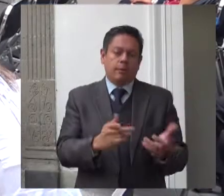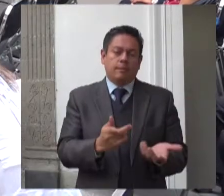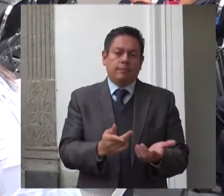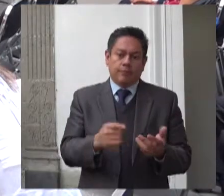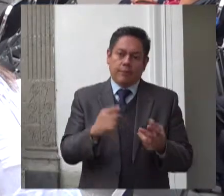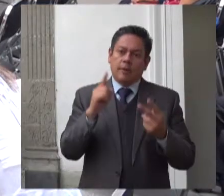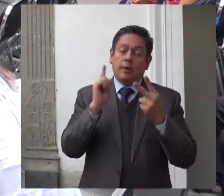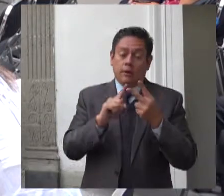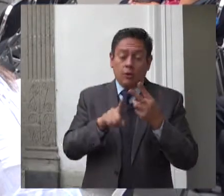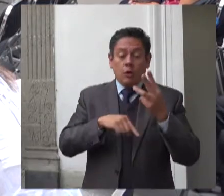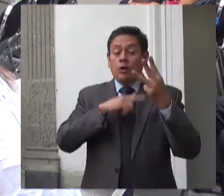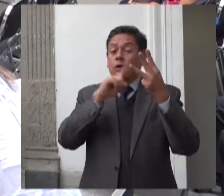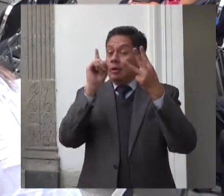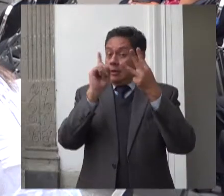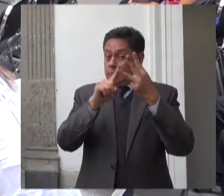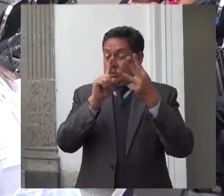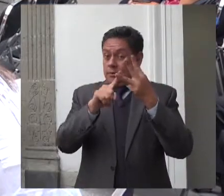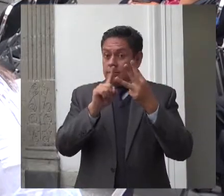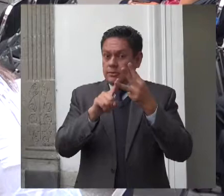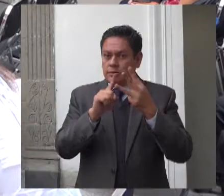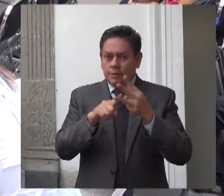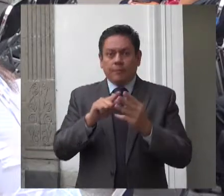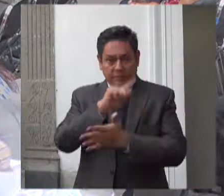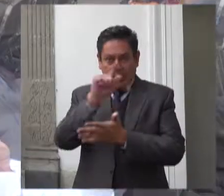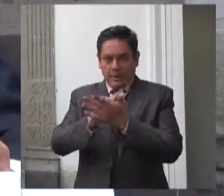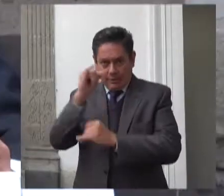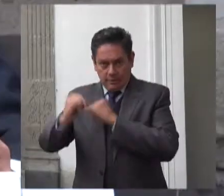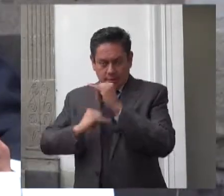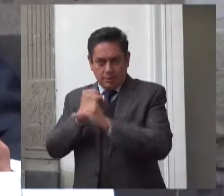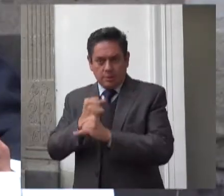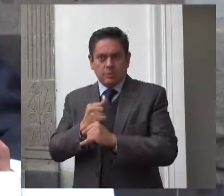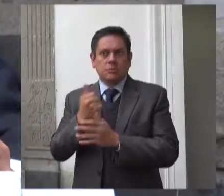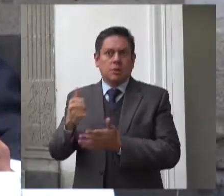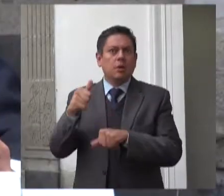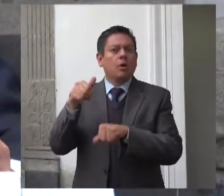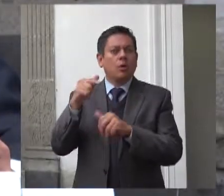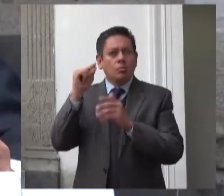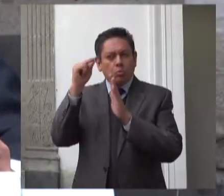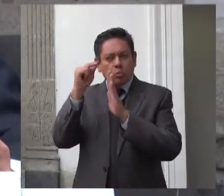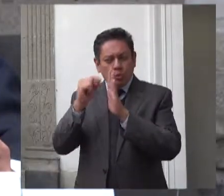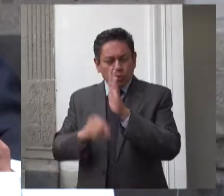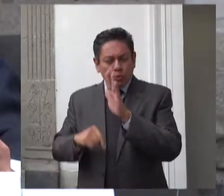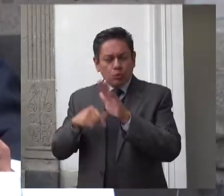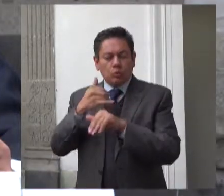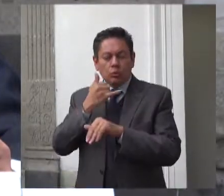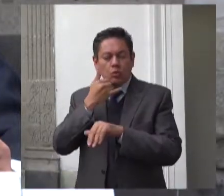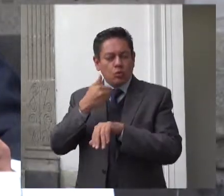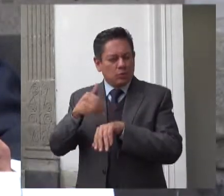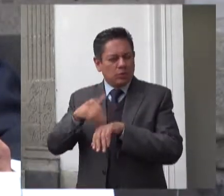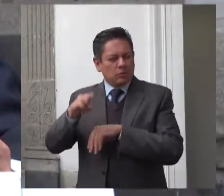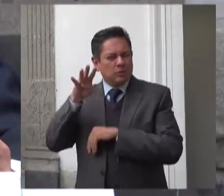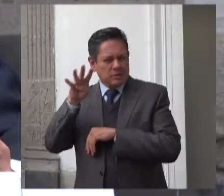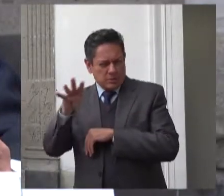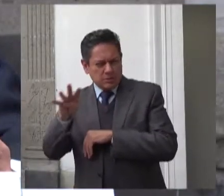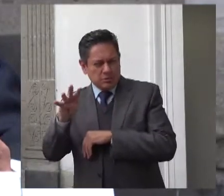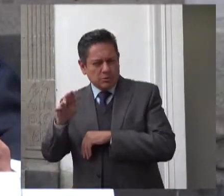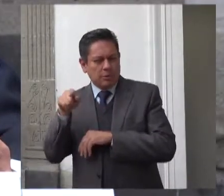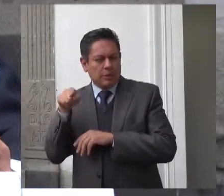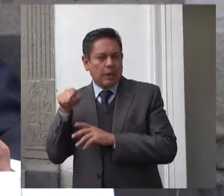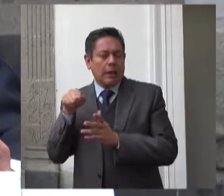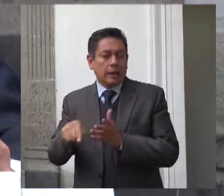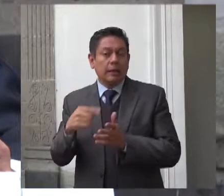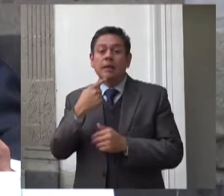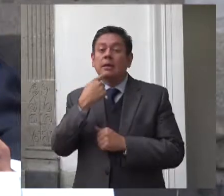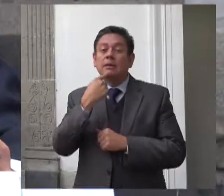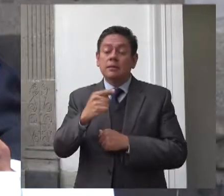tercero la observación general número 19 del comité de los derechos del niño relativa a la elaboración de